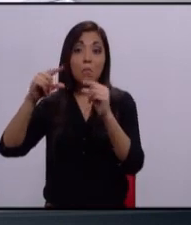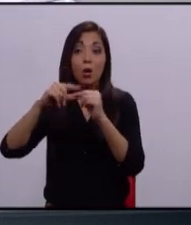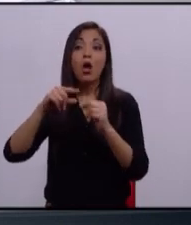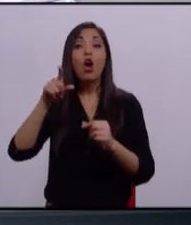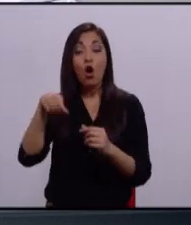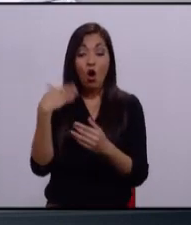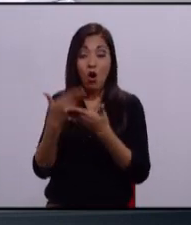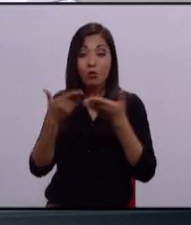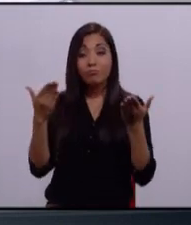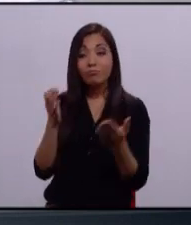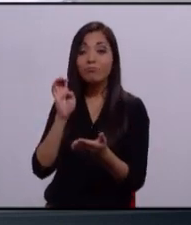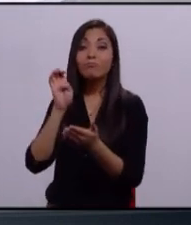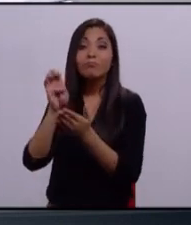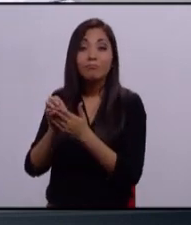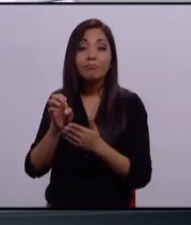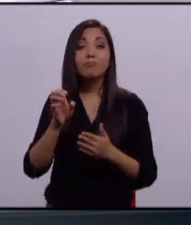engañar.